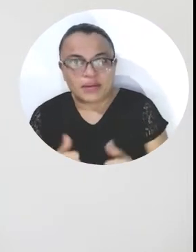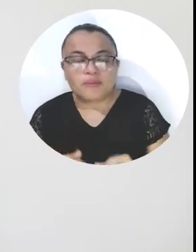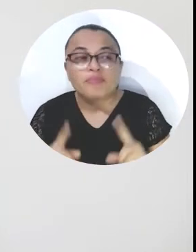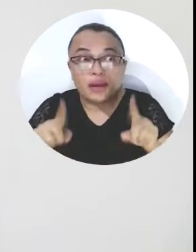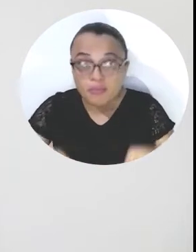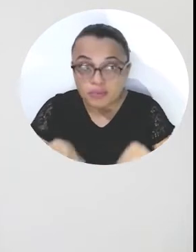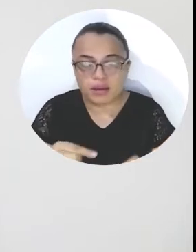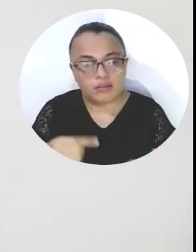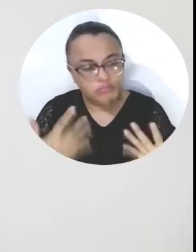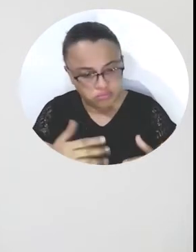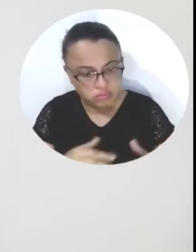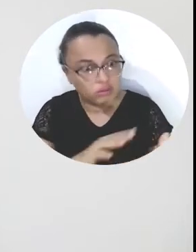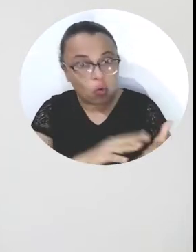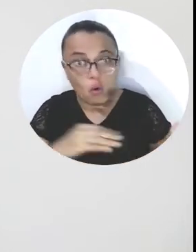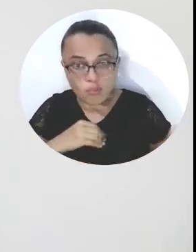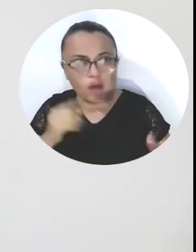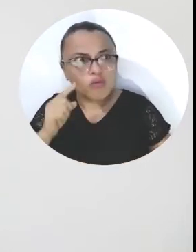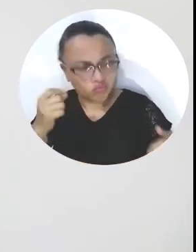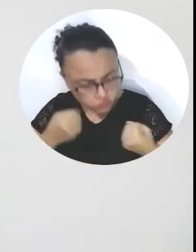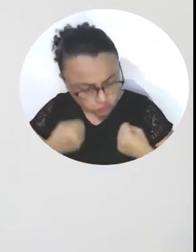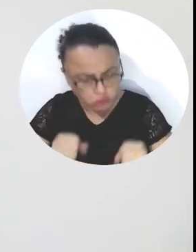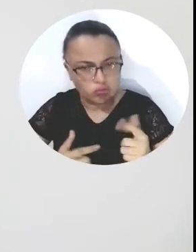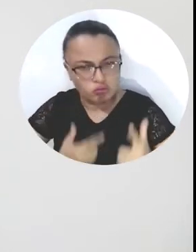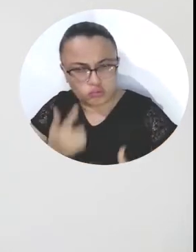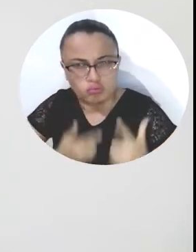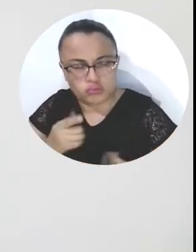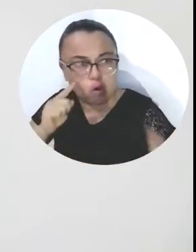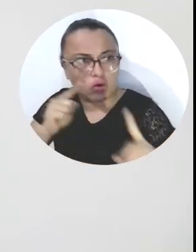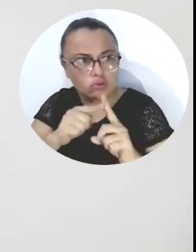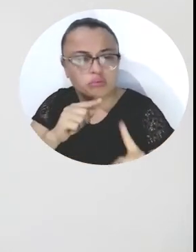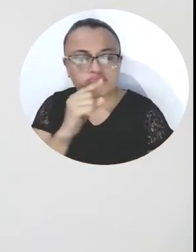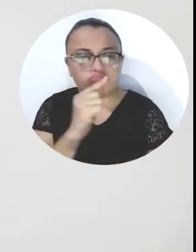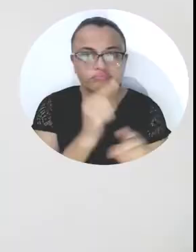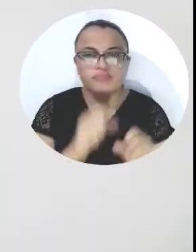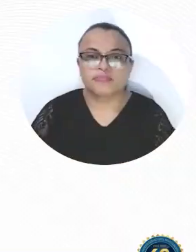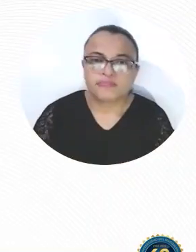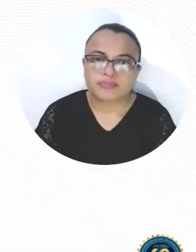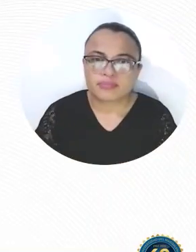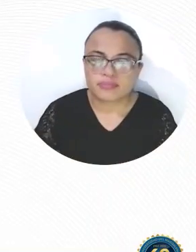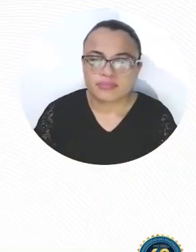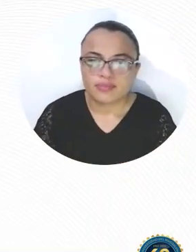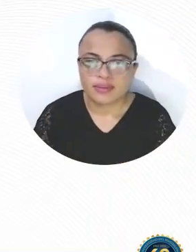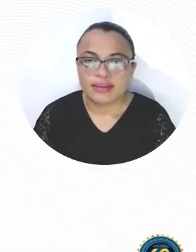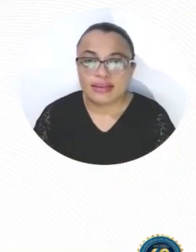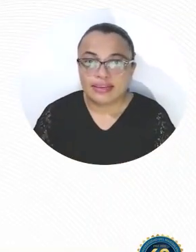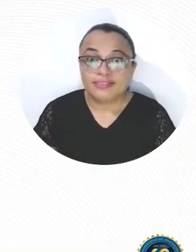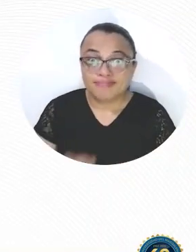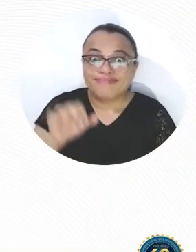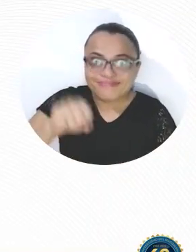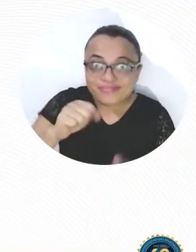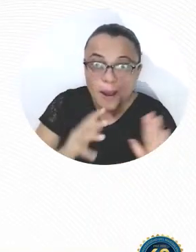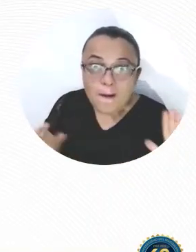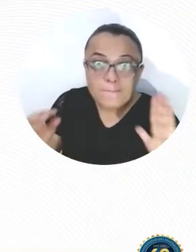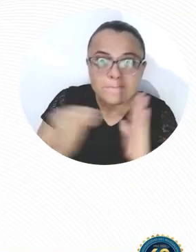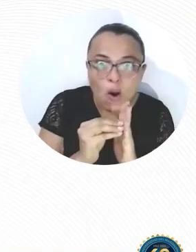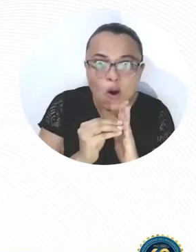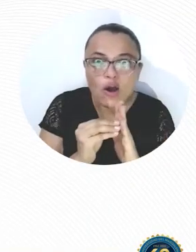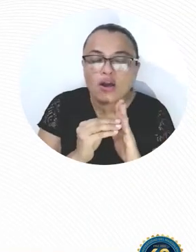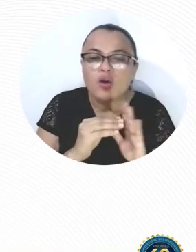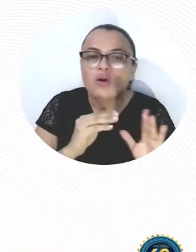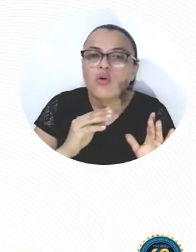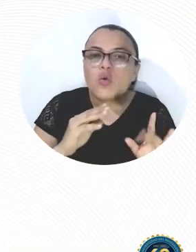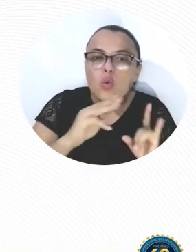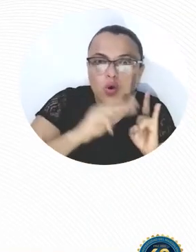y que también nos inspira a todos a seguir luchando para alcanzar éxitos. Cabe resaltar que gracias a esta clasificación,